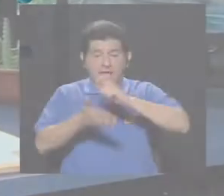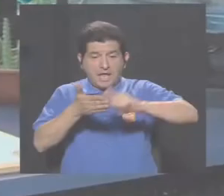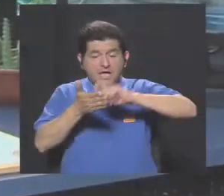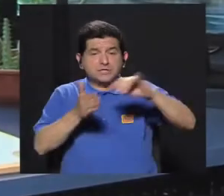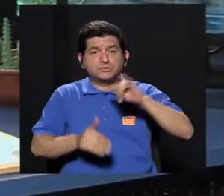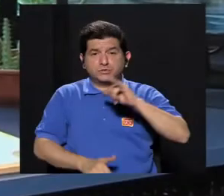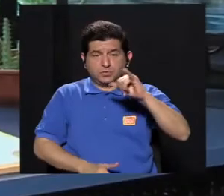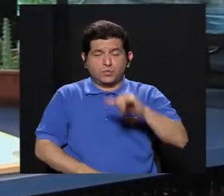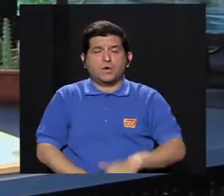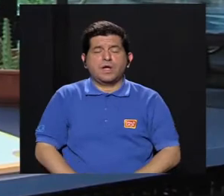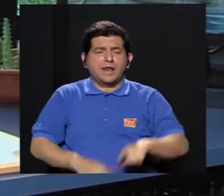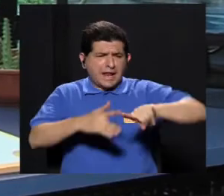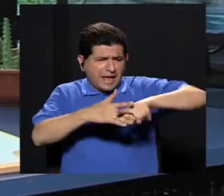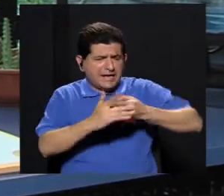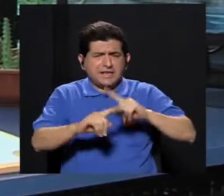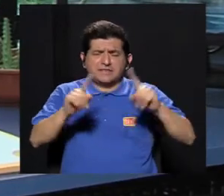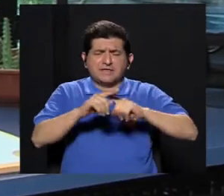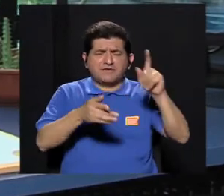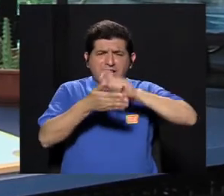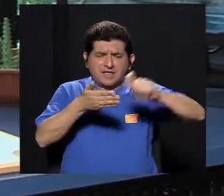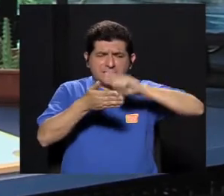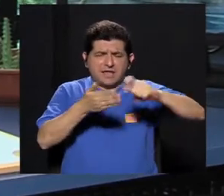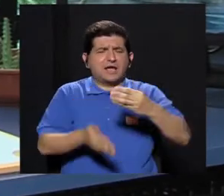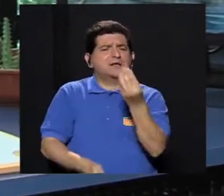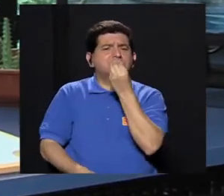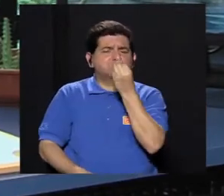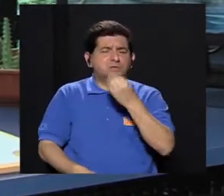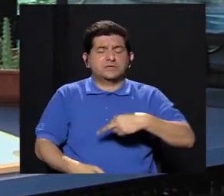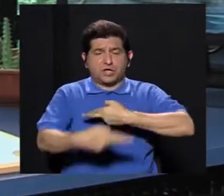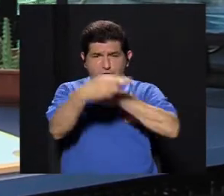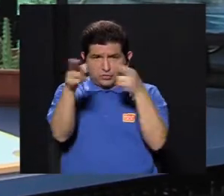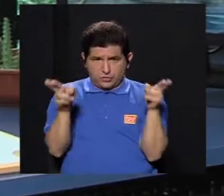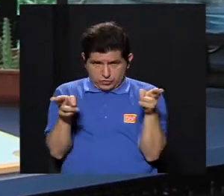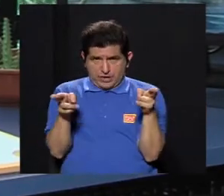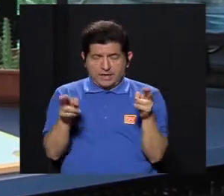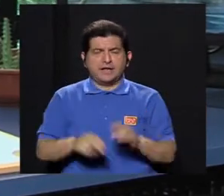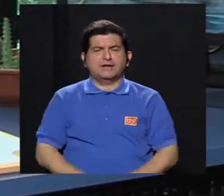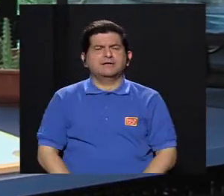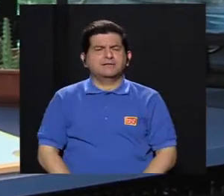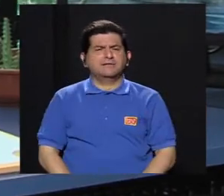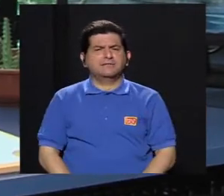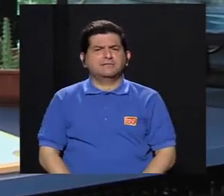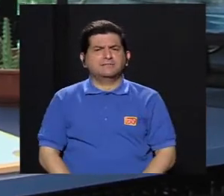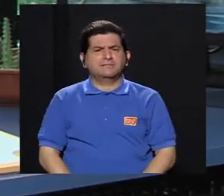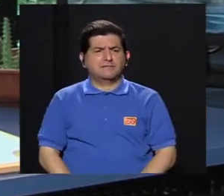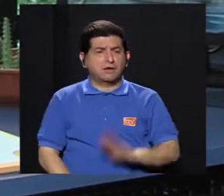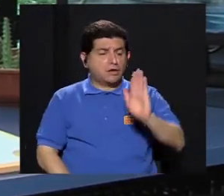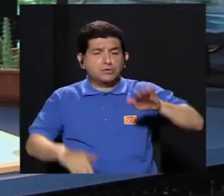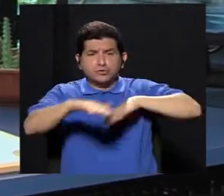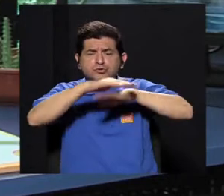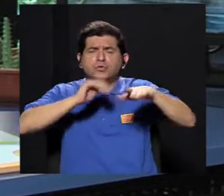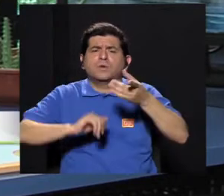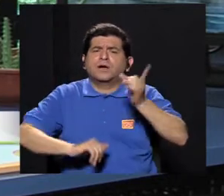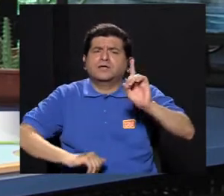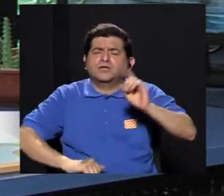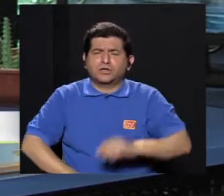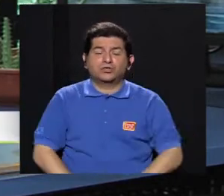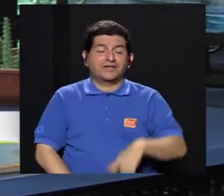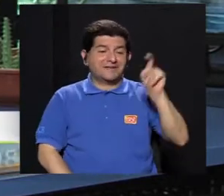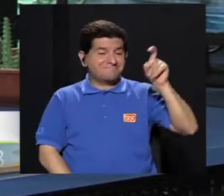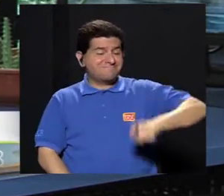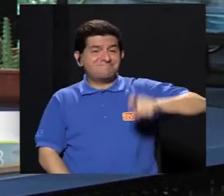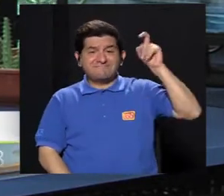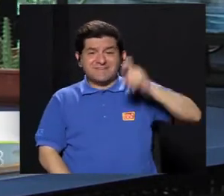El origen de nuestra escuela, al igual que el origen de muchas escuelas de nutrición de la región, tiene su